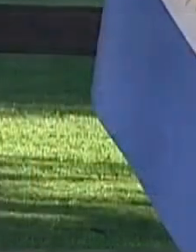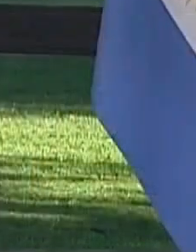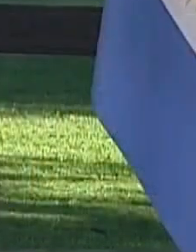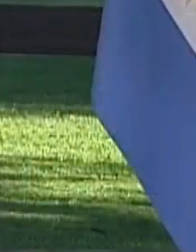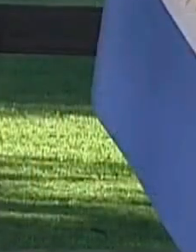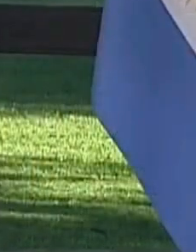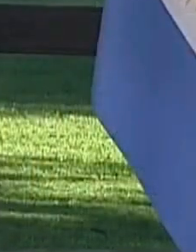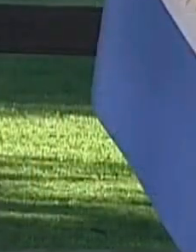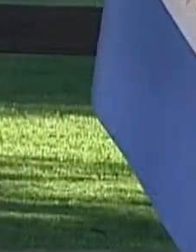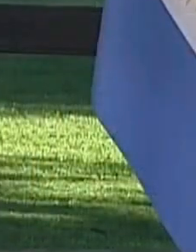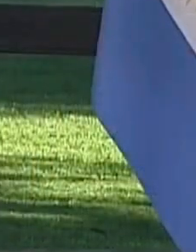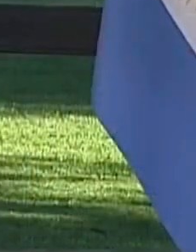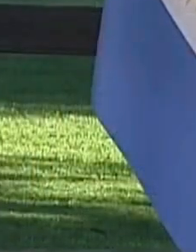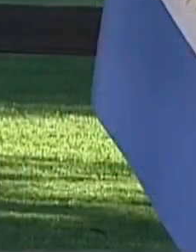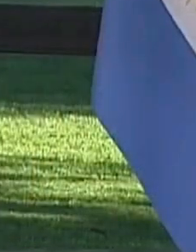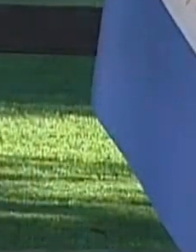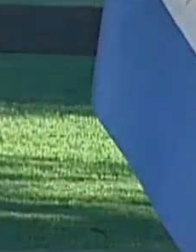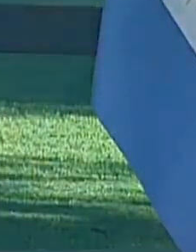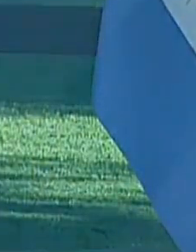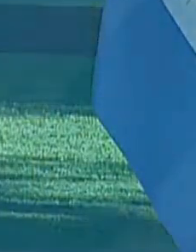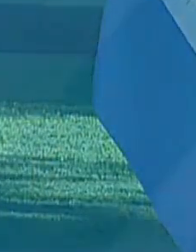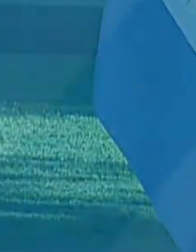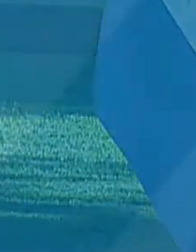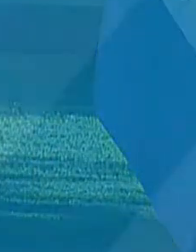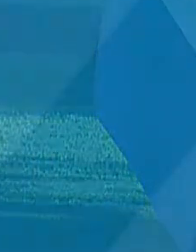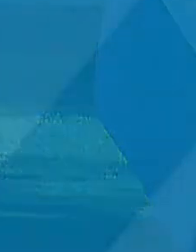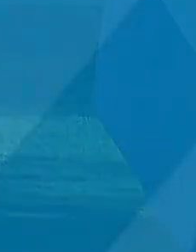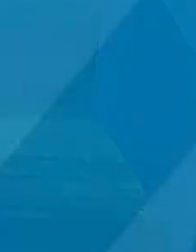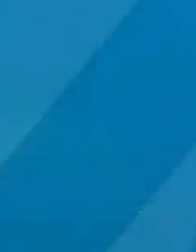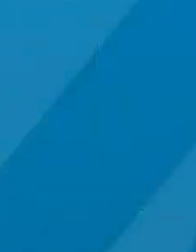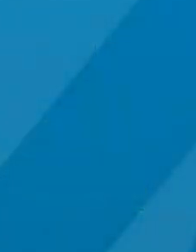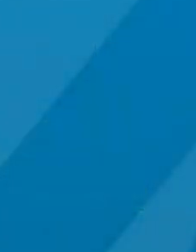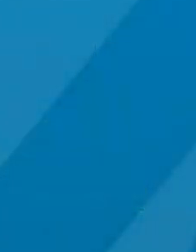Aplausos. Aplausos. Aplausos. Aplausos. Aplausos.